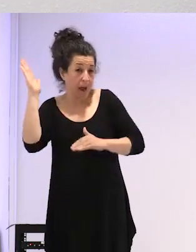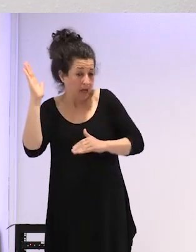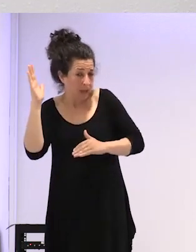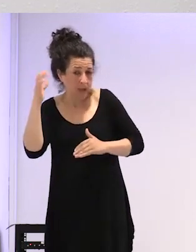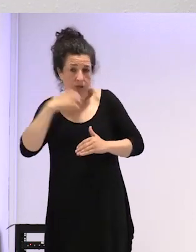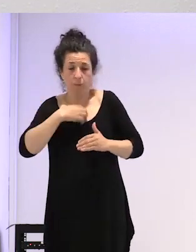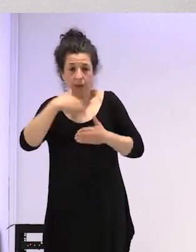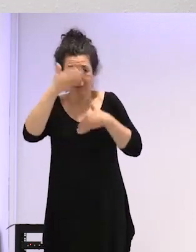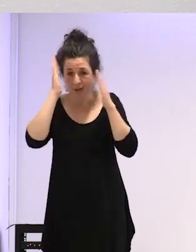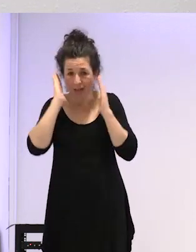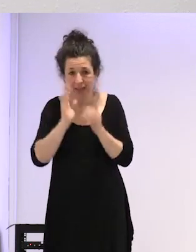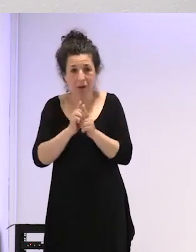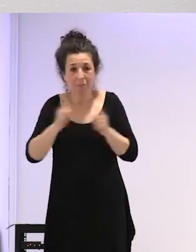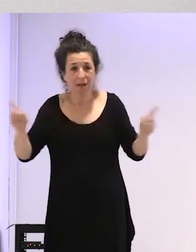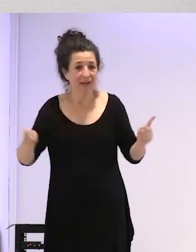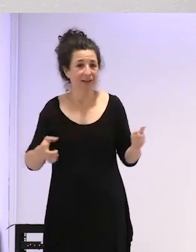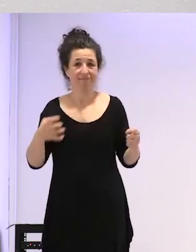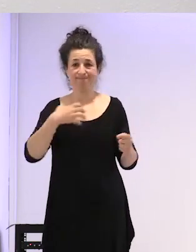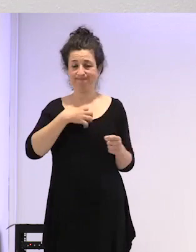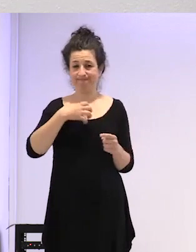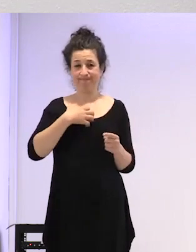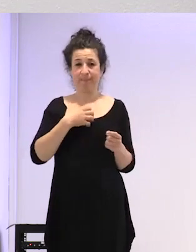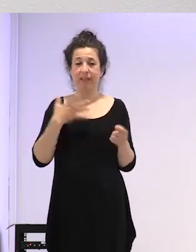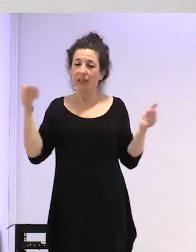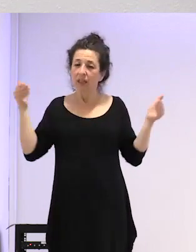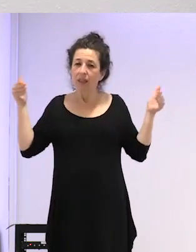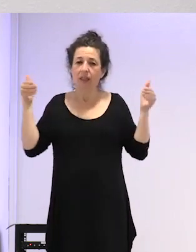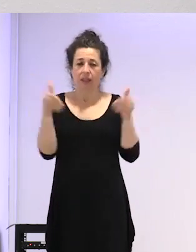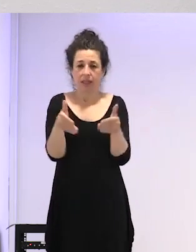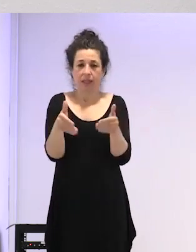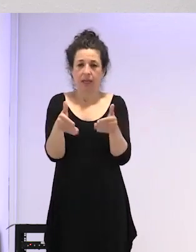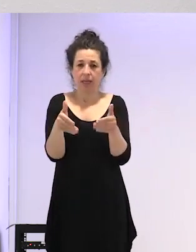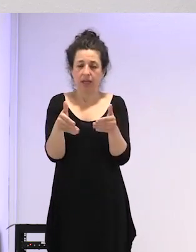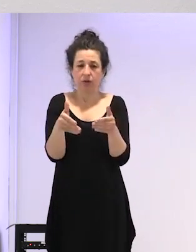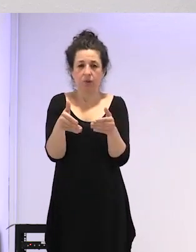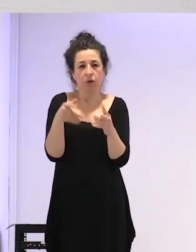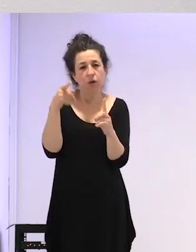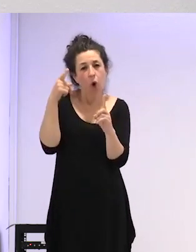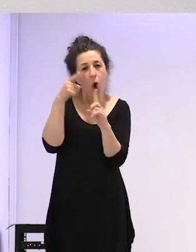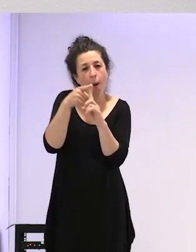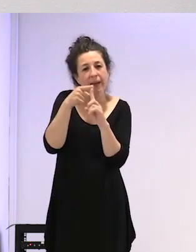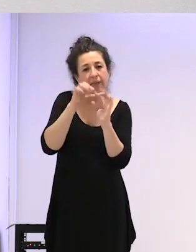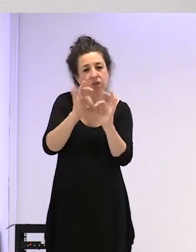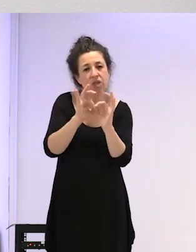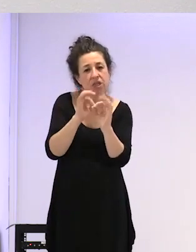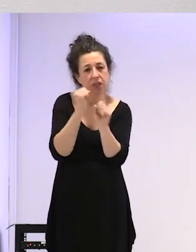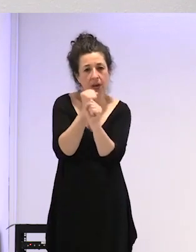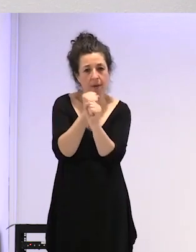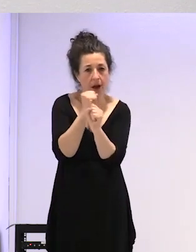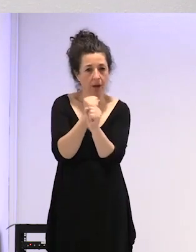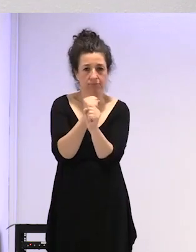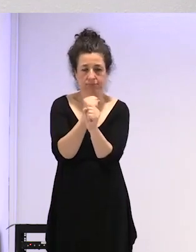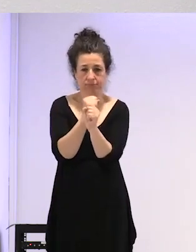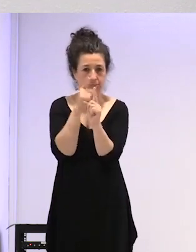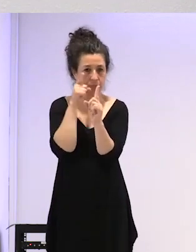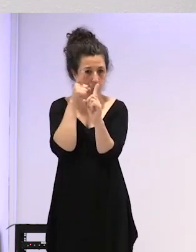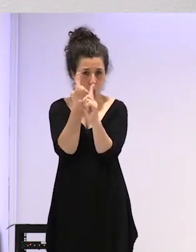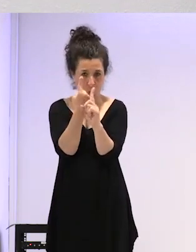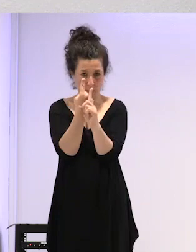atenciones más largas y muy centradas en trabajar un objetivo concreto ¿vale?